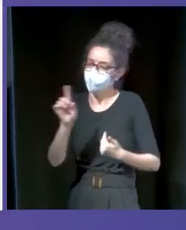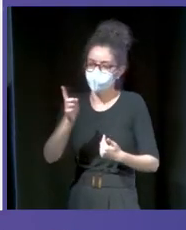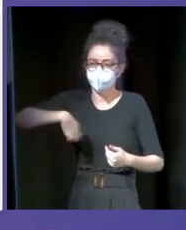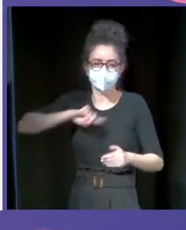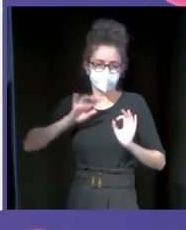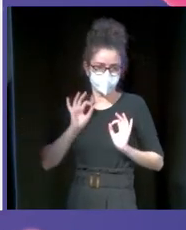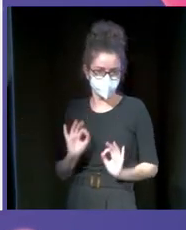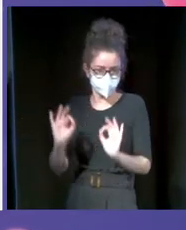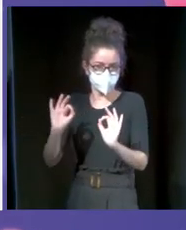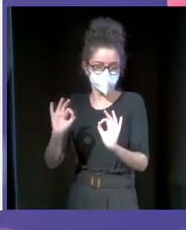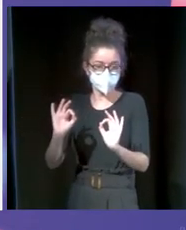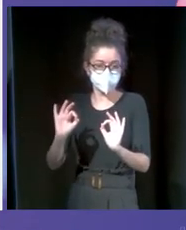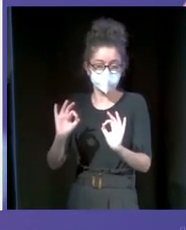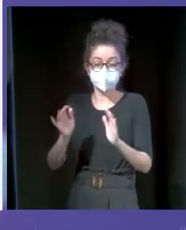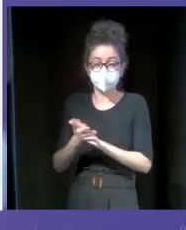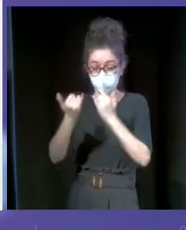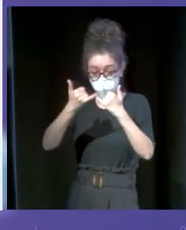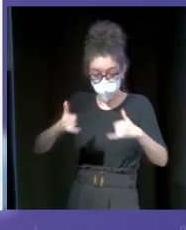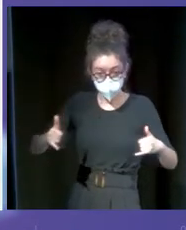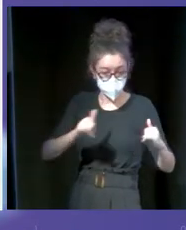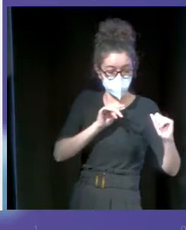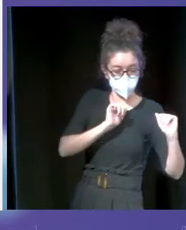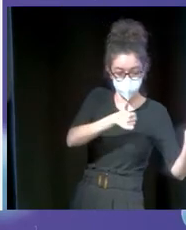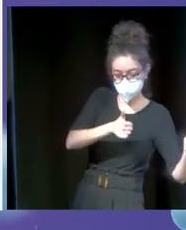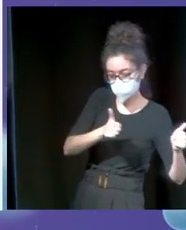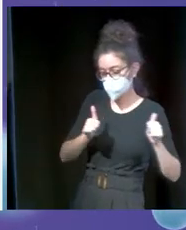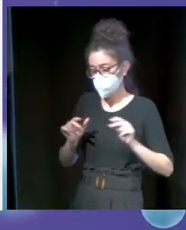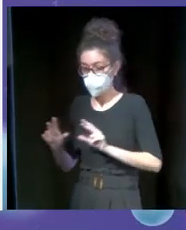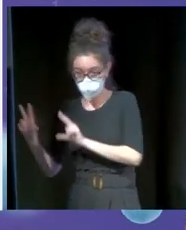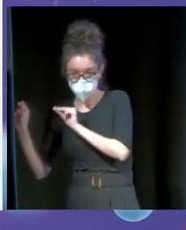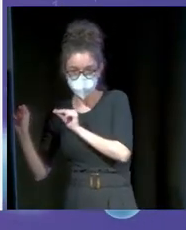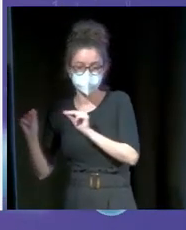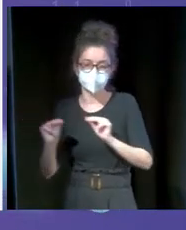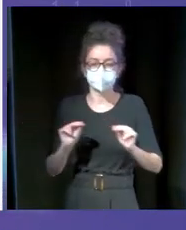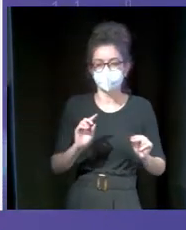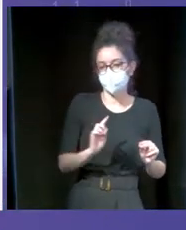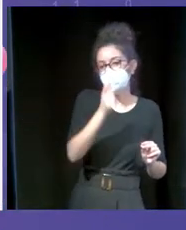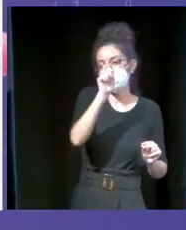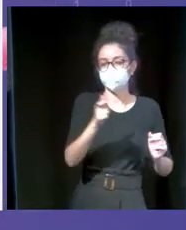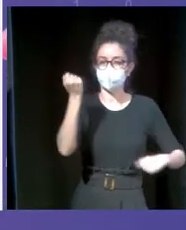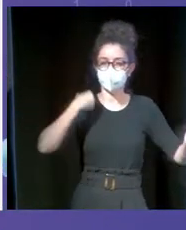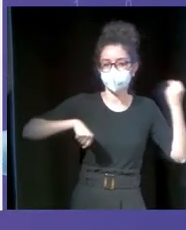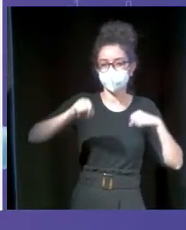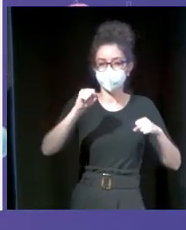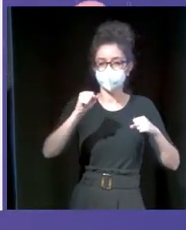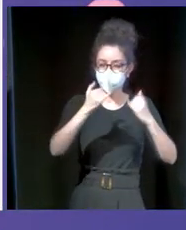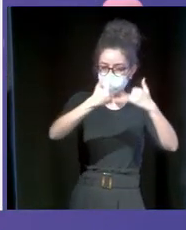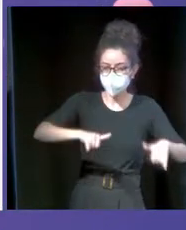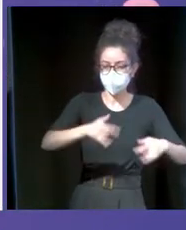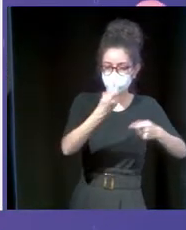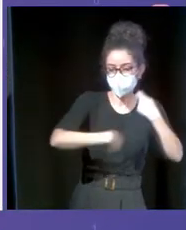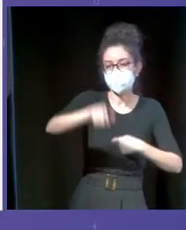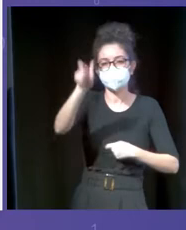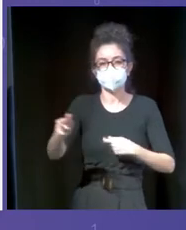de todo lo que es un evento, evidentemente primero está el artista que es el que vende su espectáculo, llega a un acuerdo con un